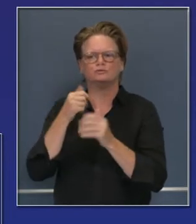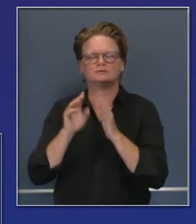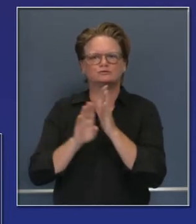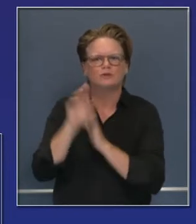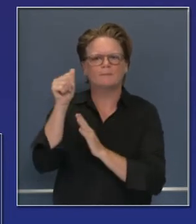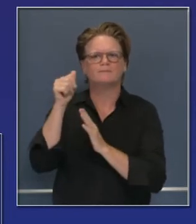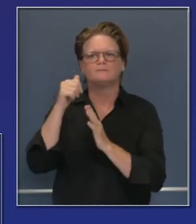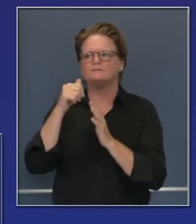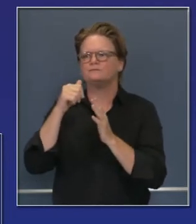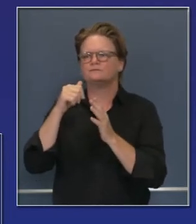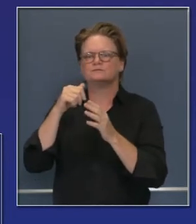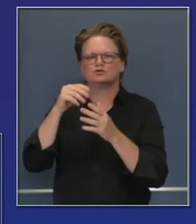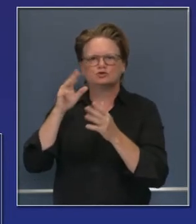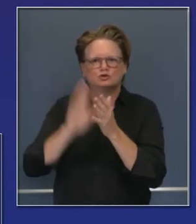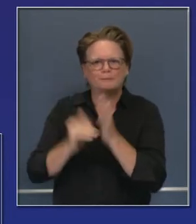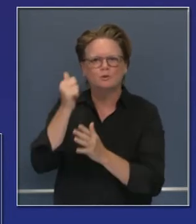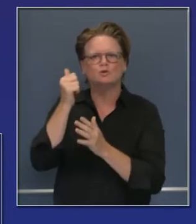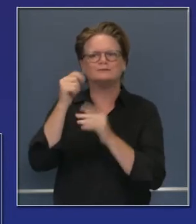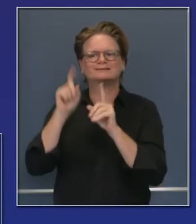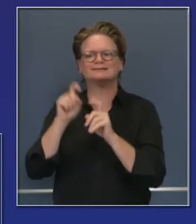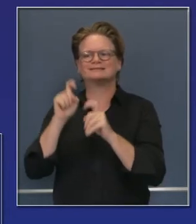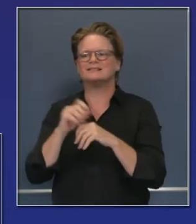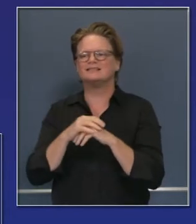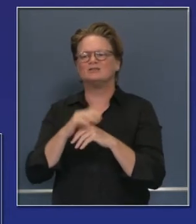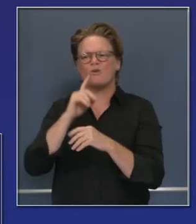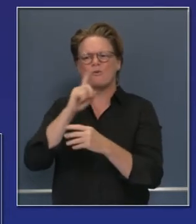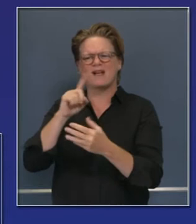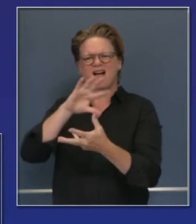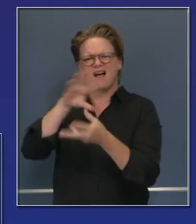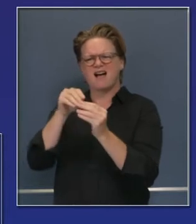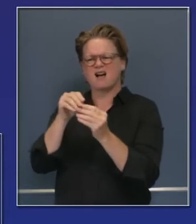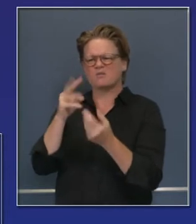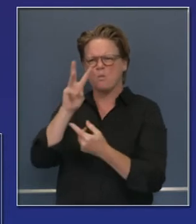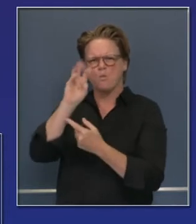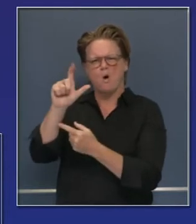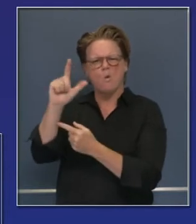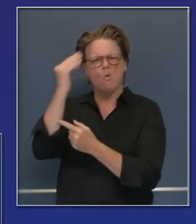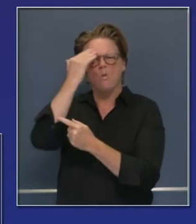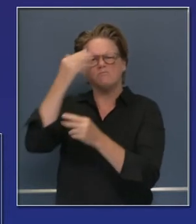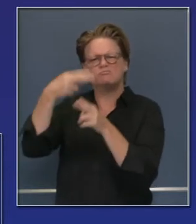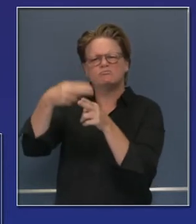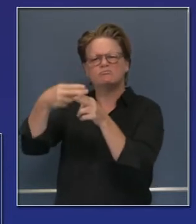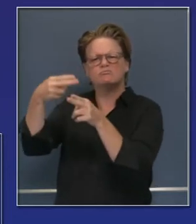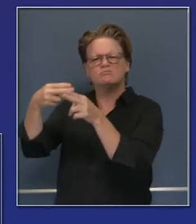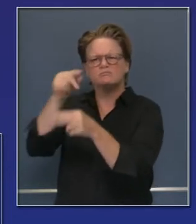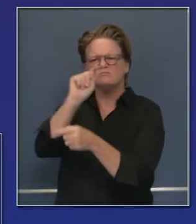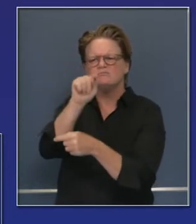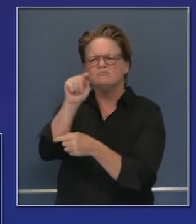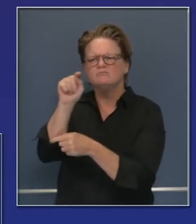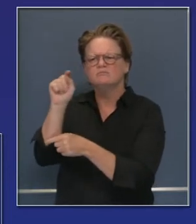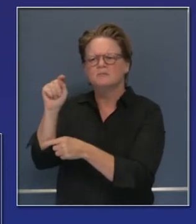está allí. Hemos hecho contacto con compañías muy conocidas en este país. Hemos hecho la prueba